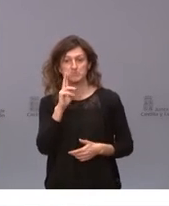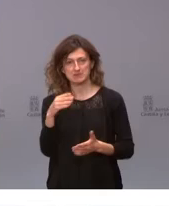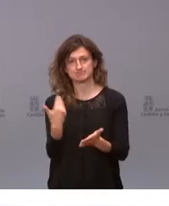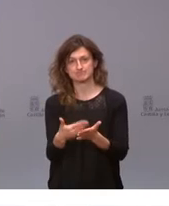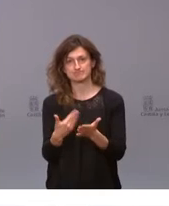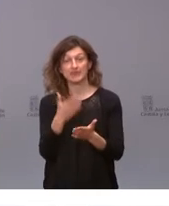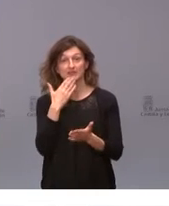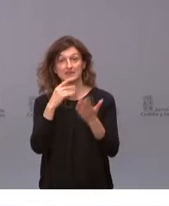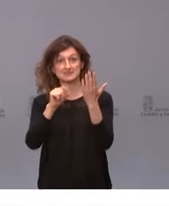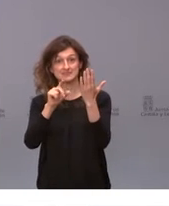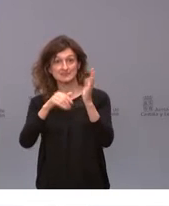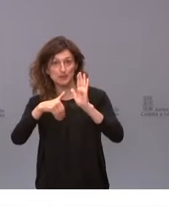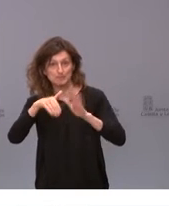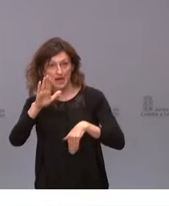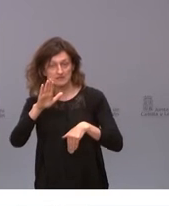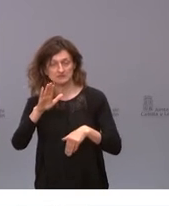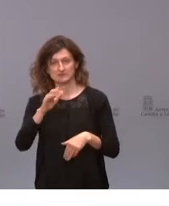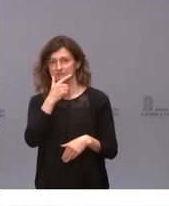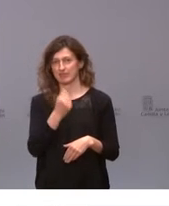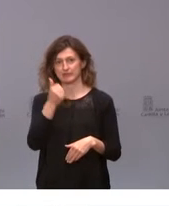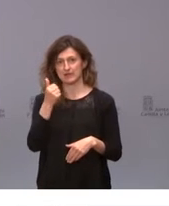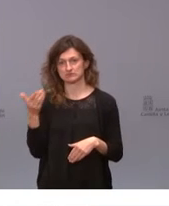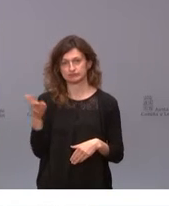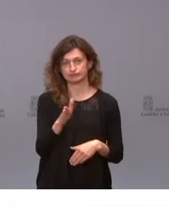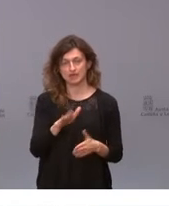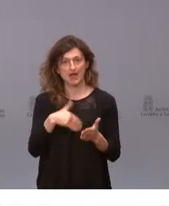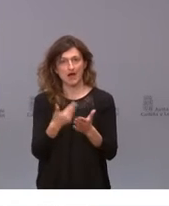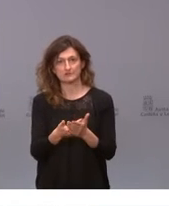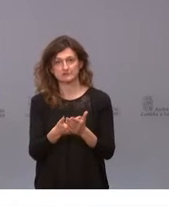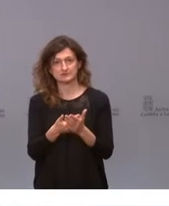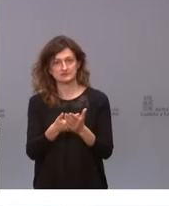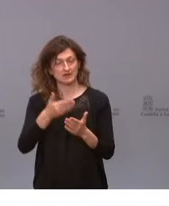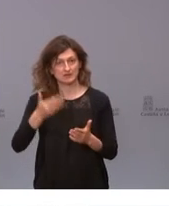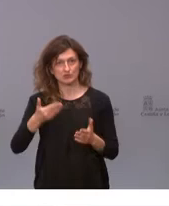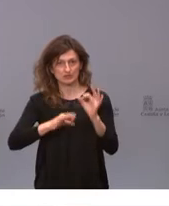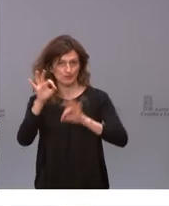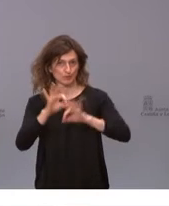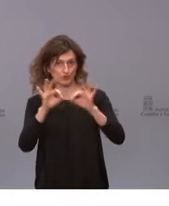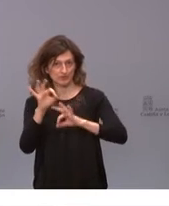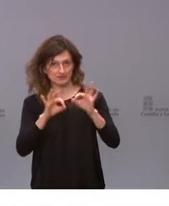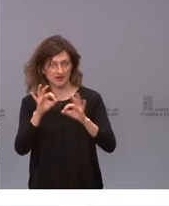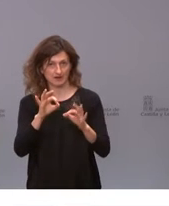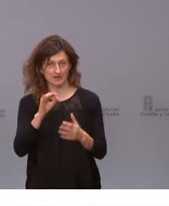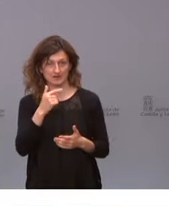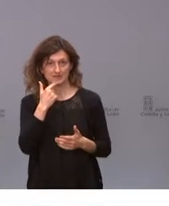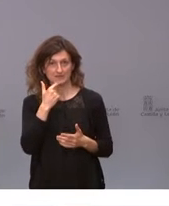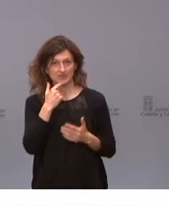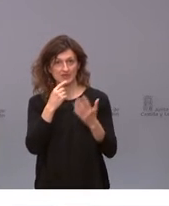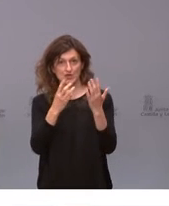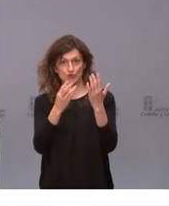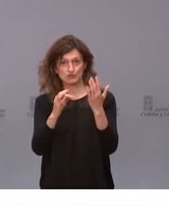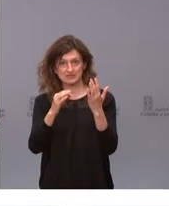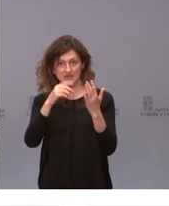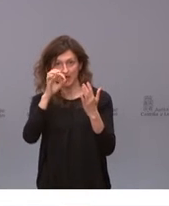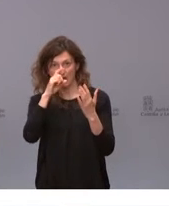años la mortalidad va subiendo hasta hacerse muy muy importante por encima de los 80. Y